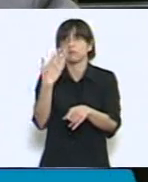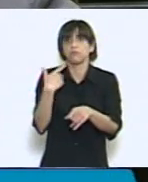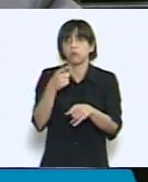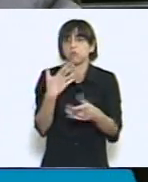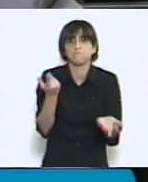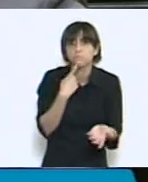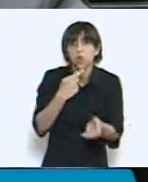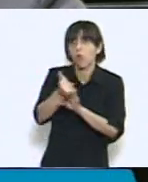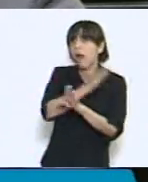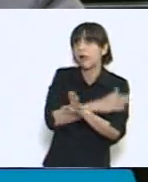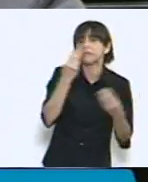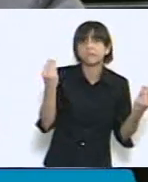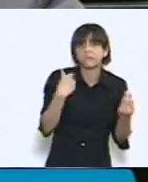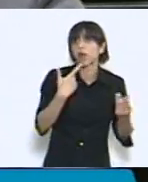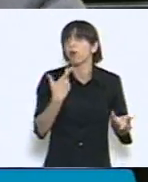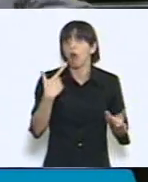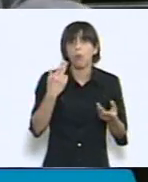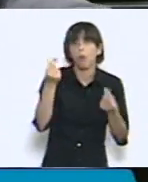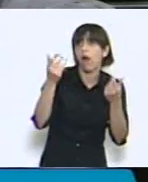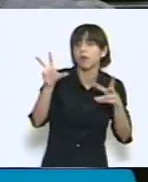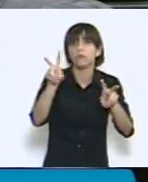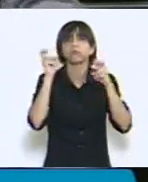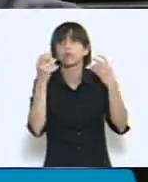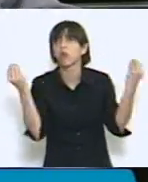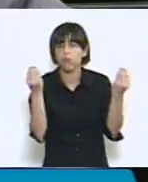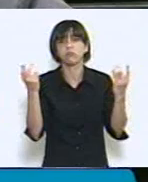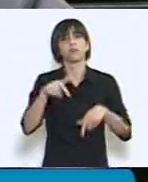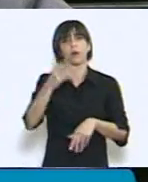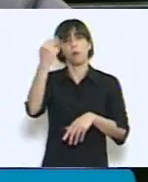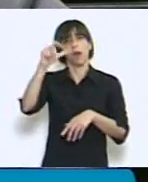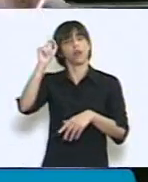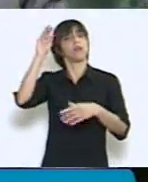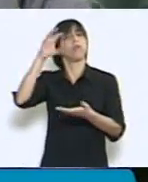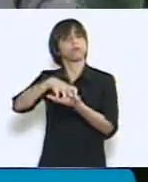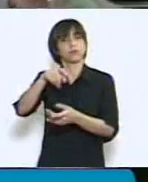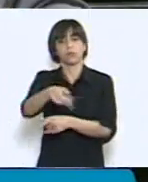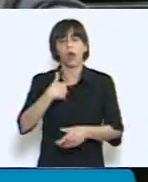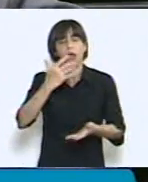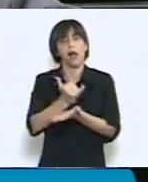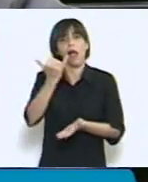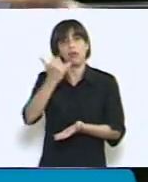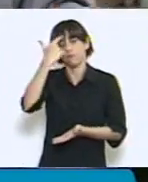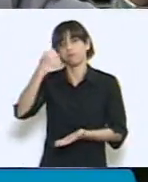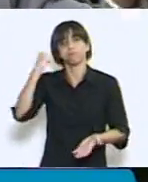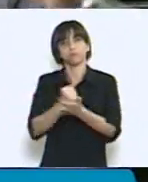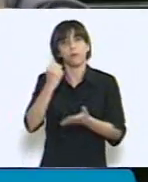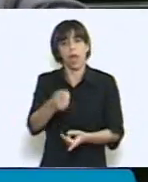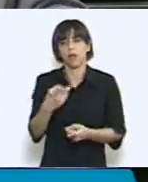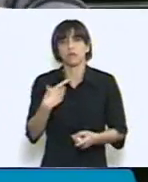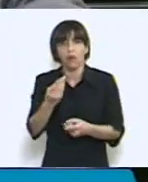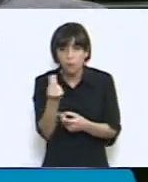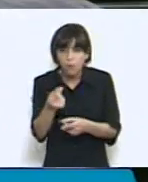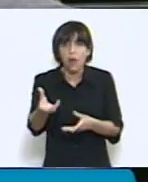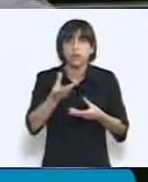el correo, muchas veces que es el Estado, que lleva allí. Y ver el impacto económico que se genera, que esa gente baja con sus producciones de alimentos,